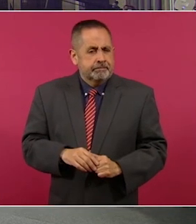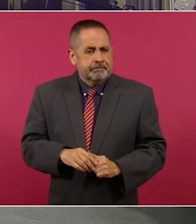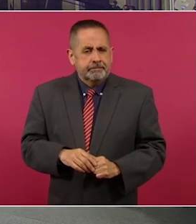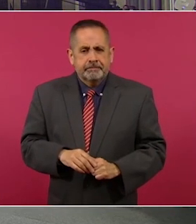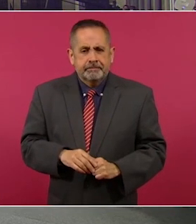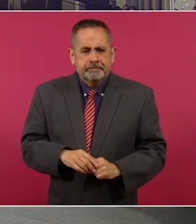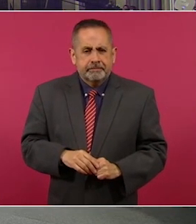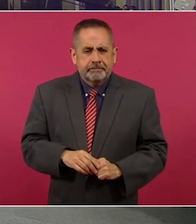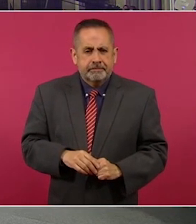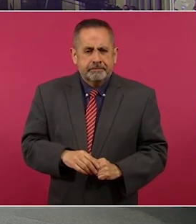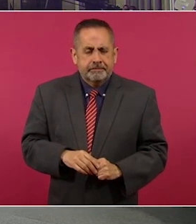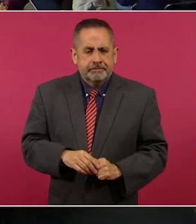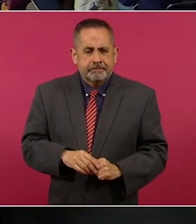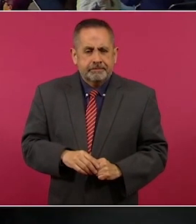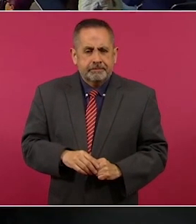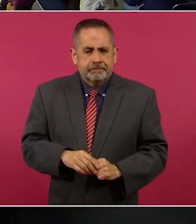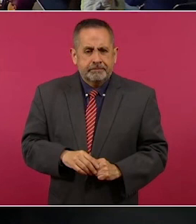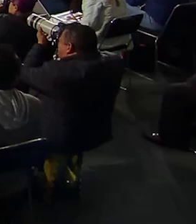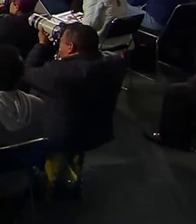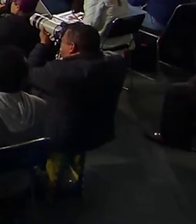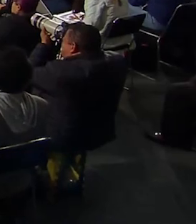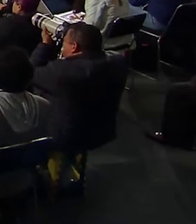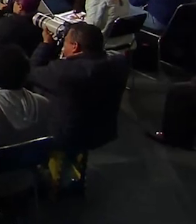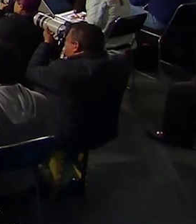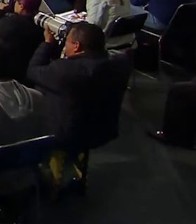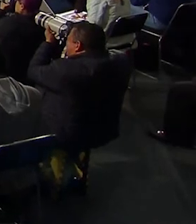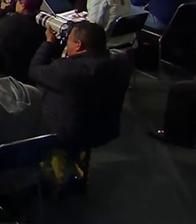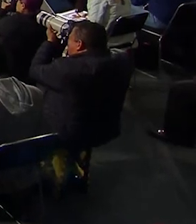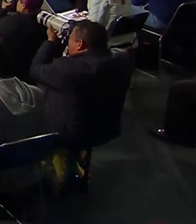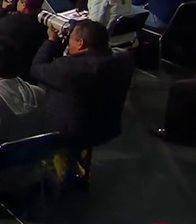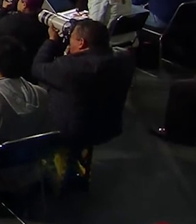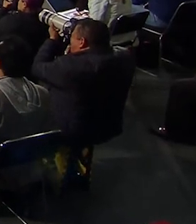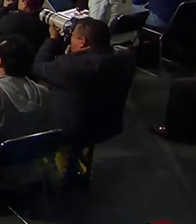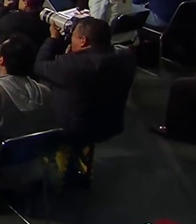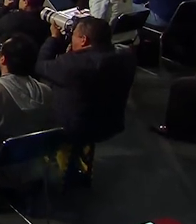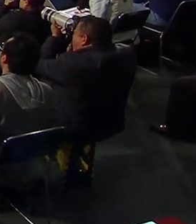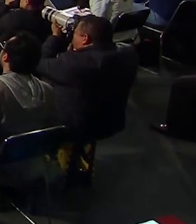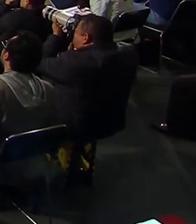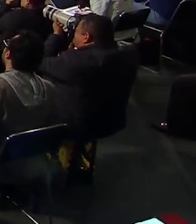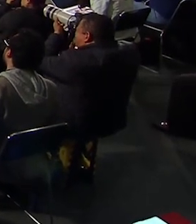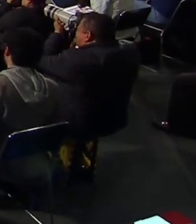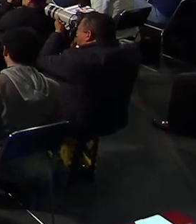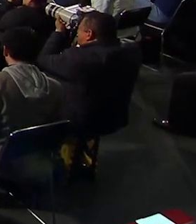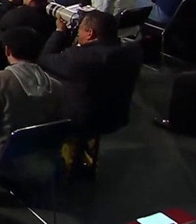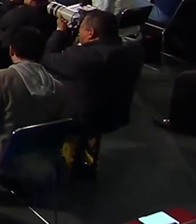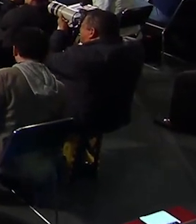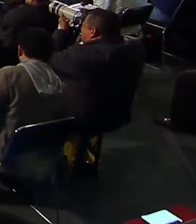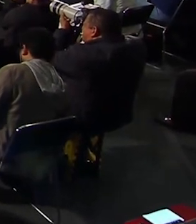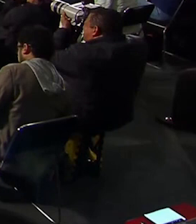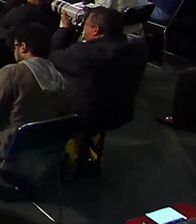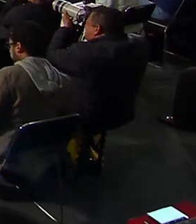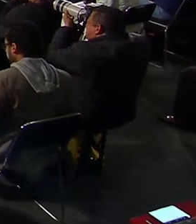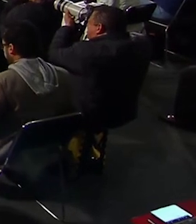inflación para que tengamos una idea. Nuestro